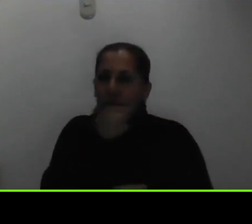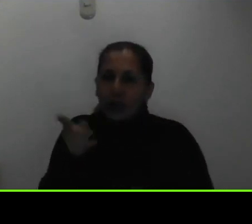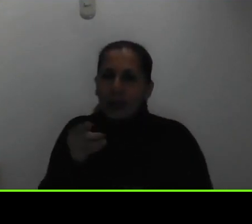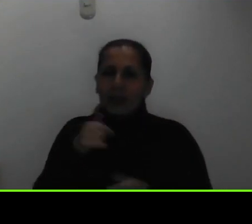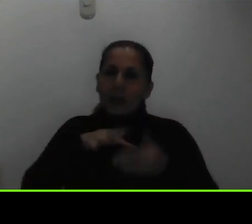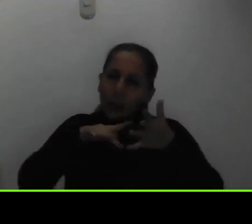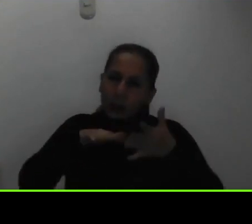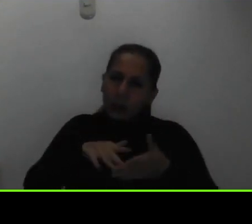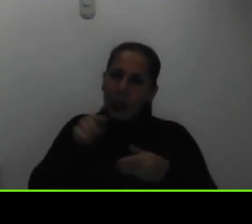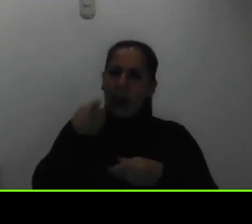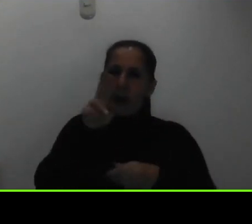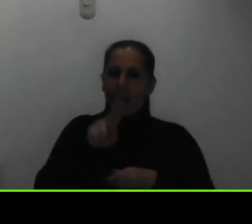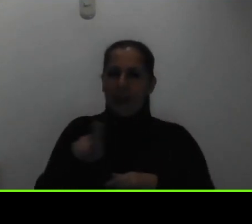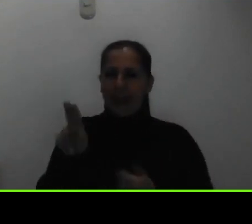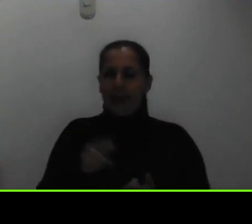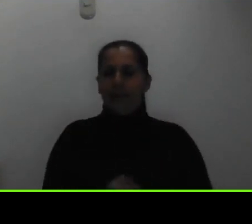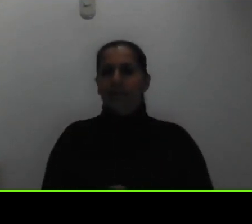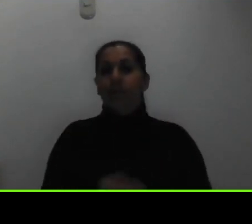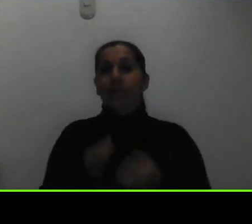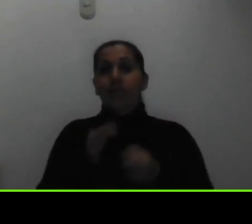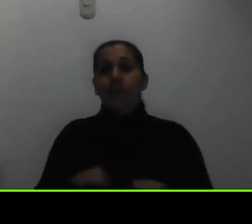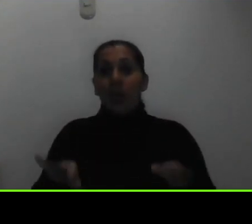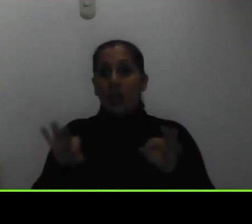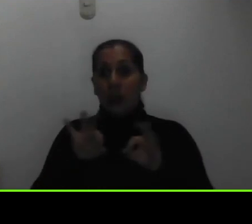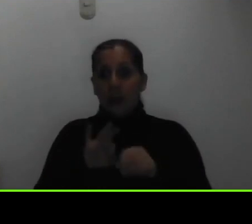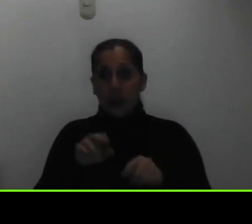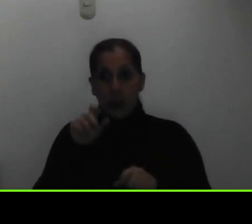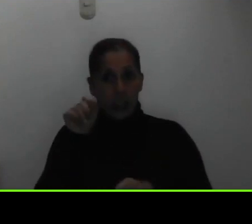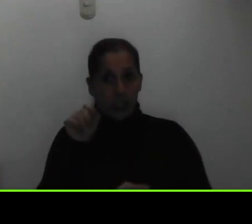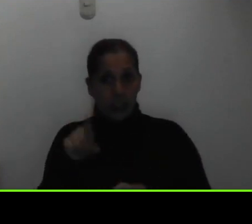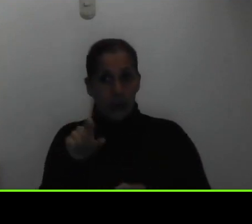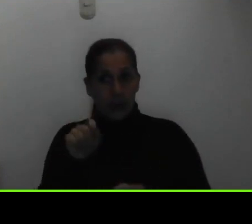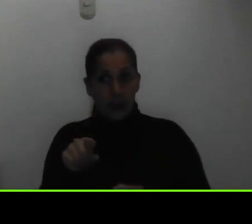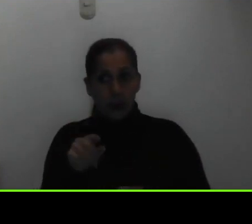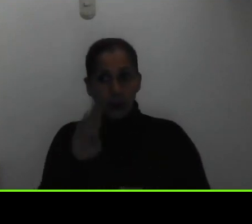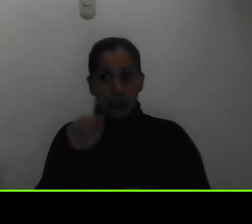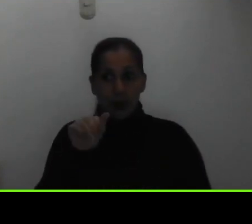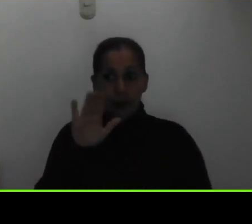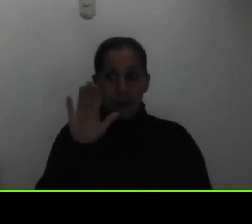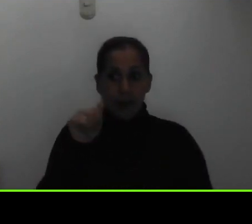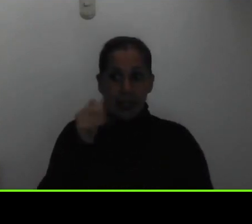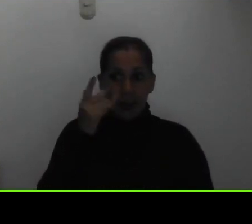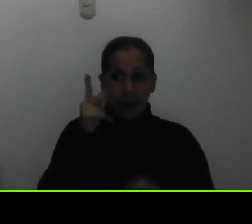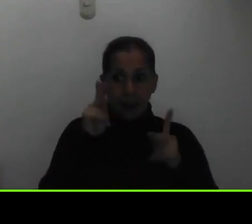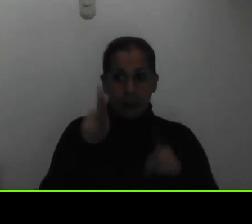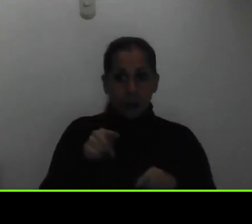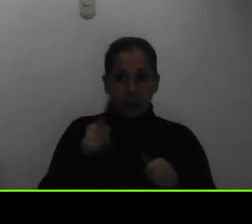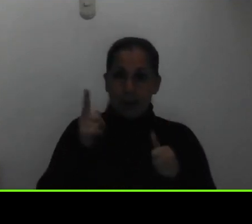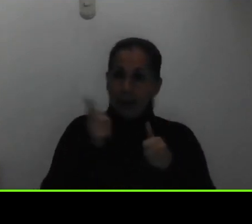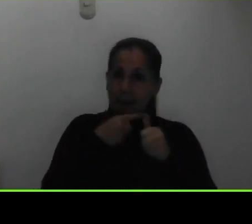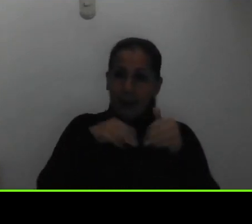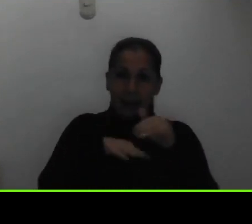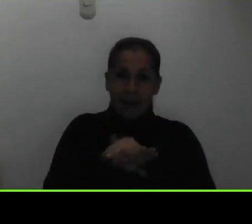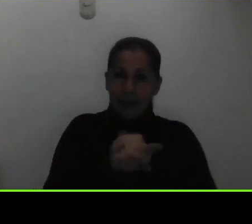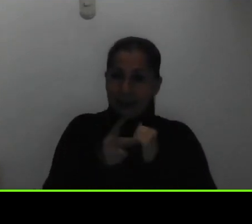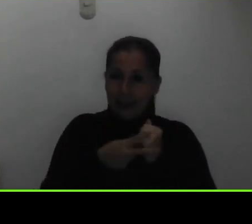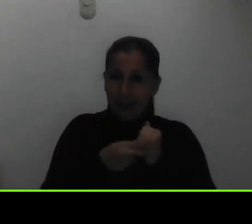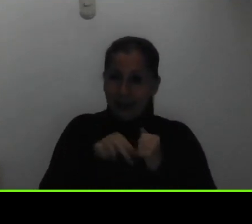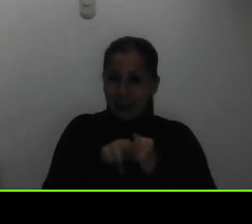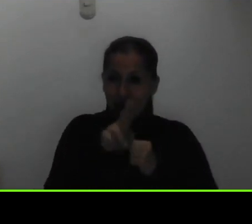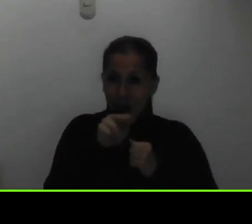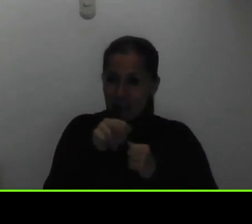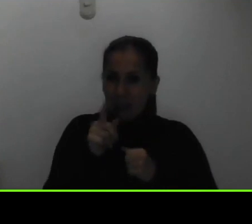universitarios importante esta pregunta que hacen si la beca es sola para personas de primer ingreso aquí podríamos tener